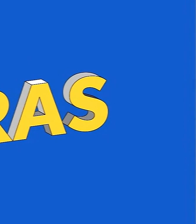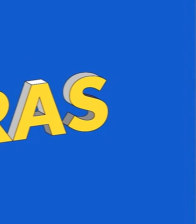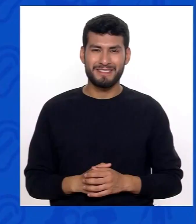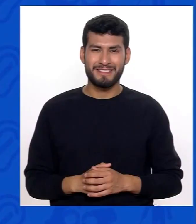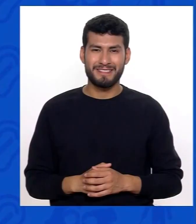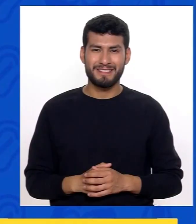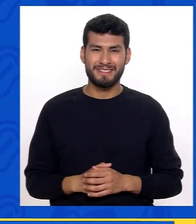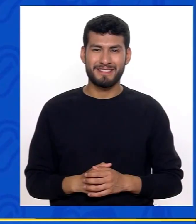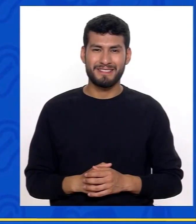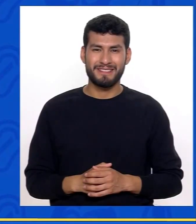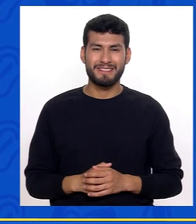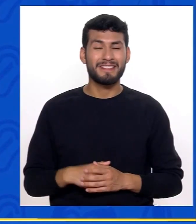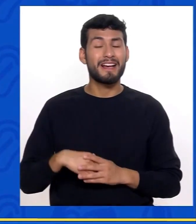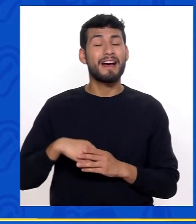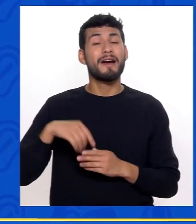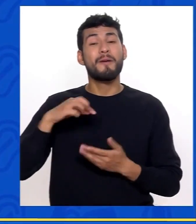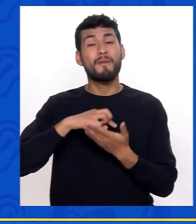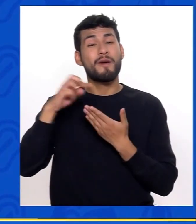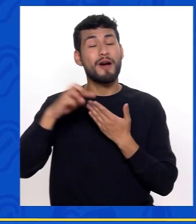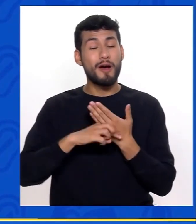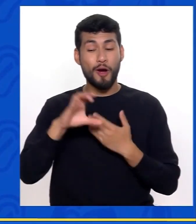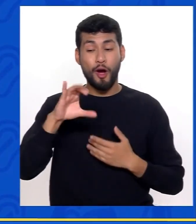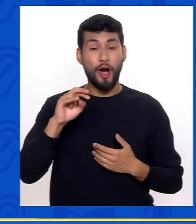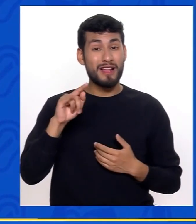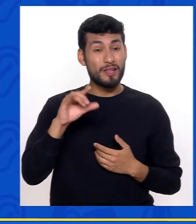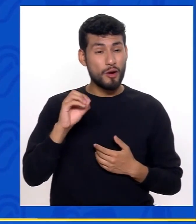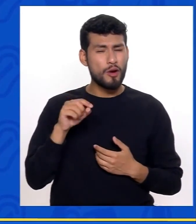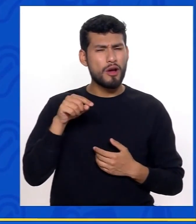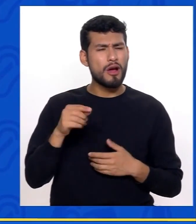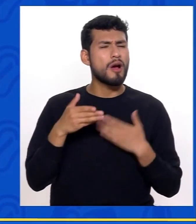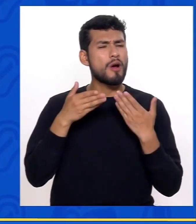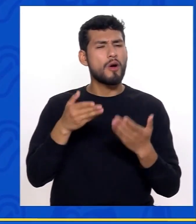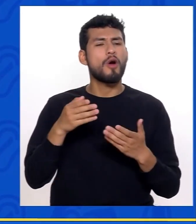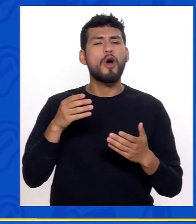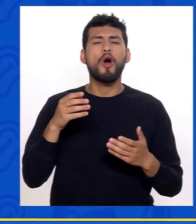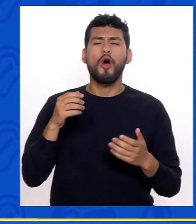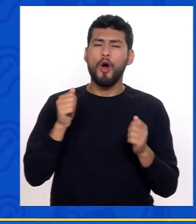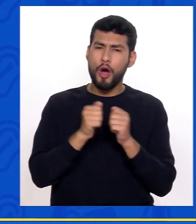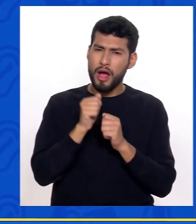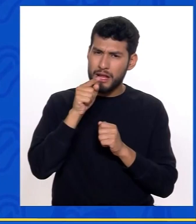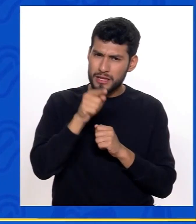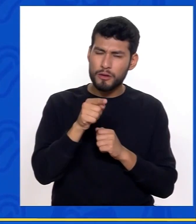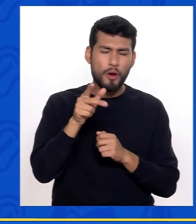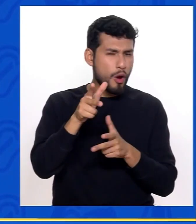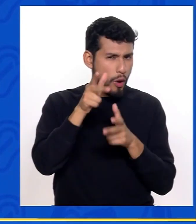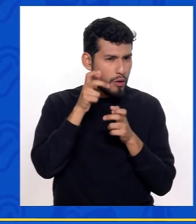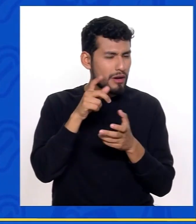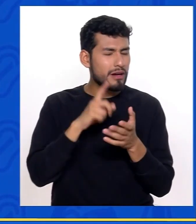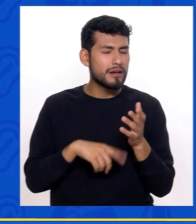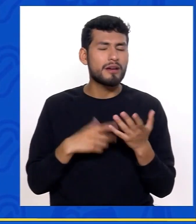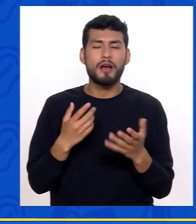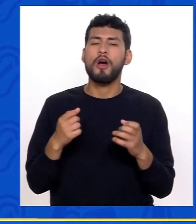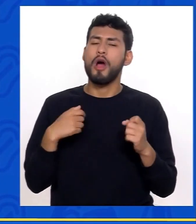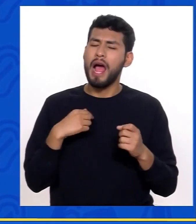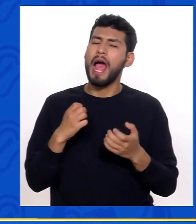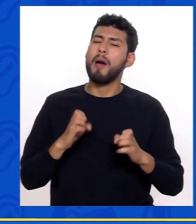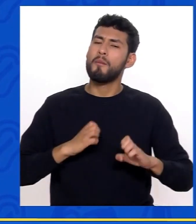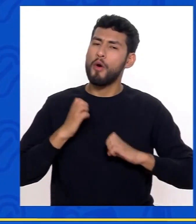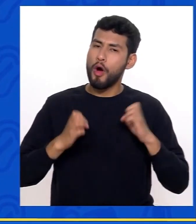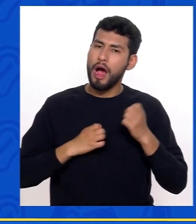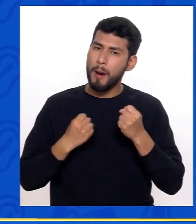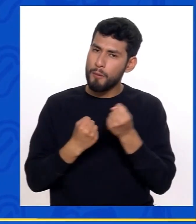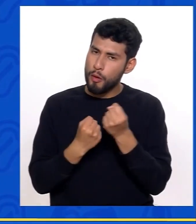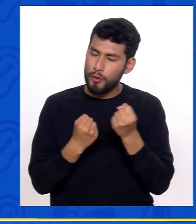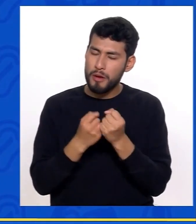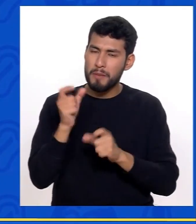El programa Contigo implementa la estrategia Contigo Te Escucha con el objetivo de brindar soporte